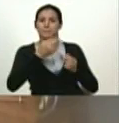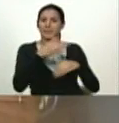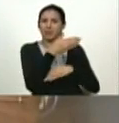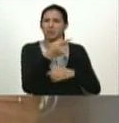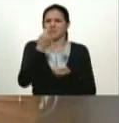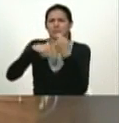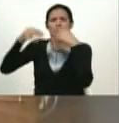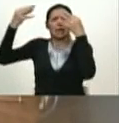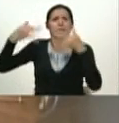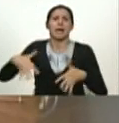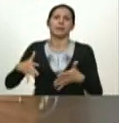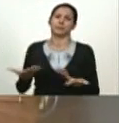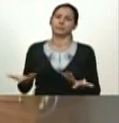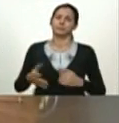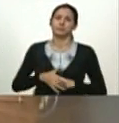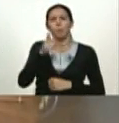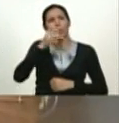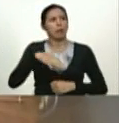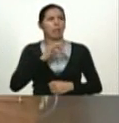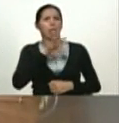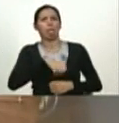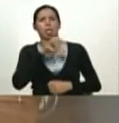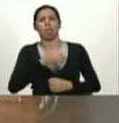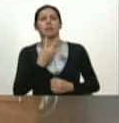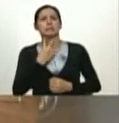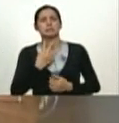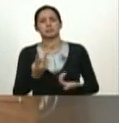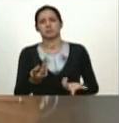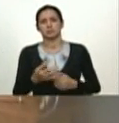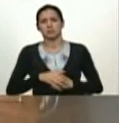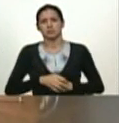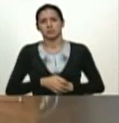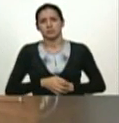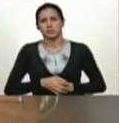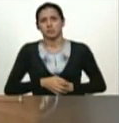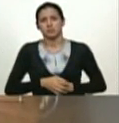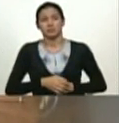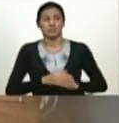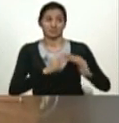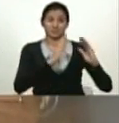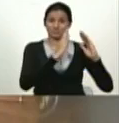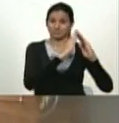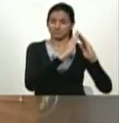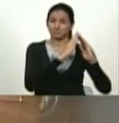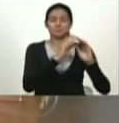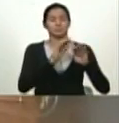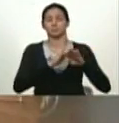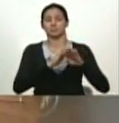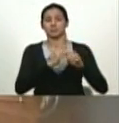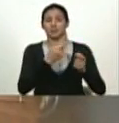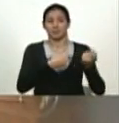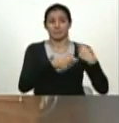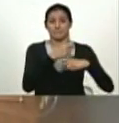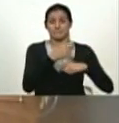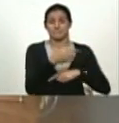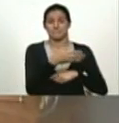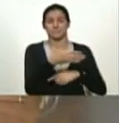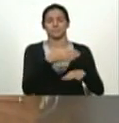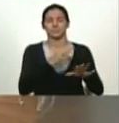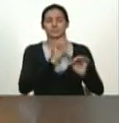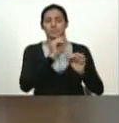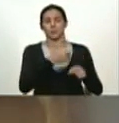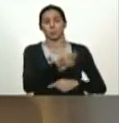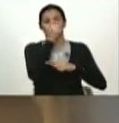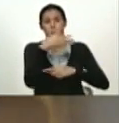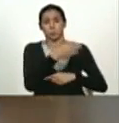fast track desde el mar hasta la casa hasta la comuna hasta la comunidad eso se puede